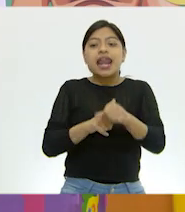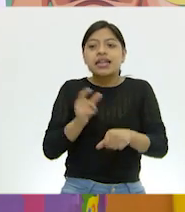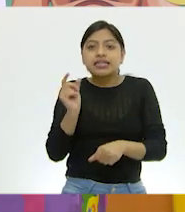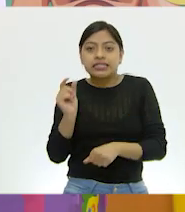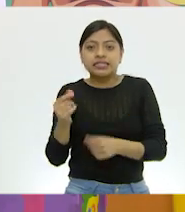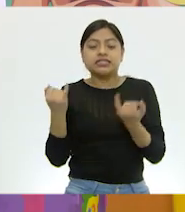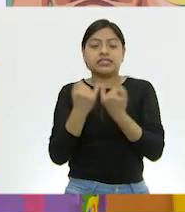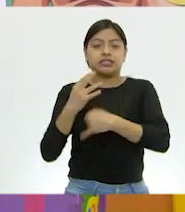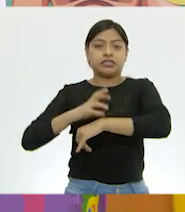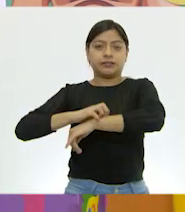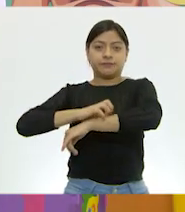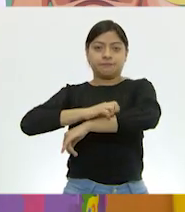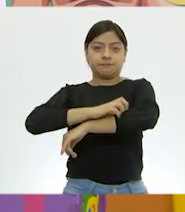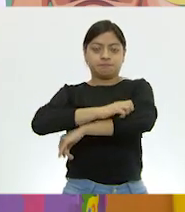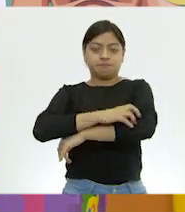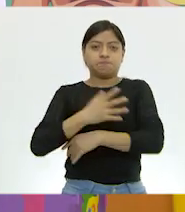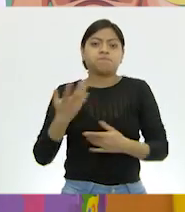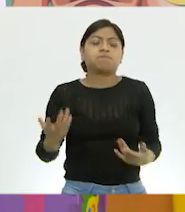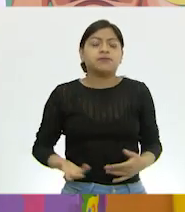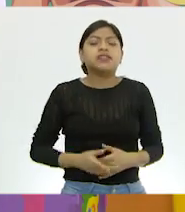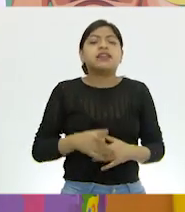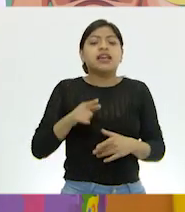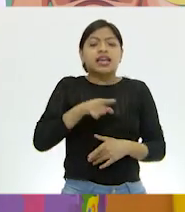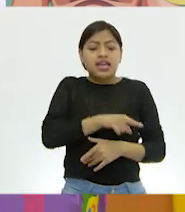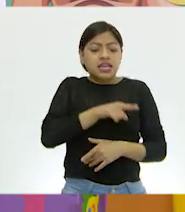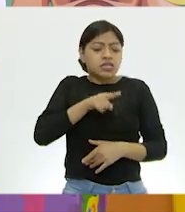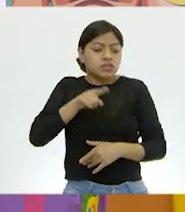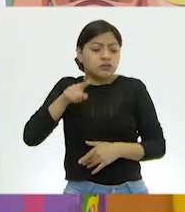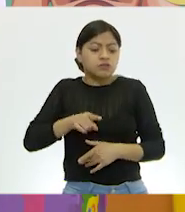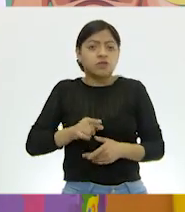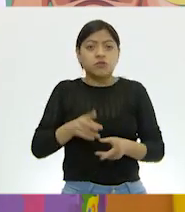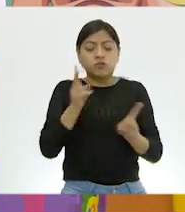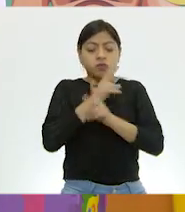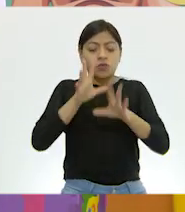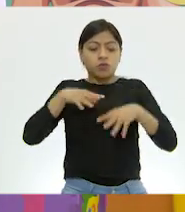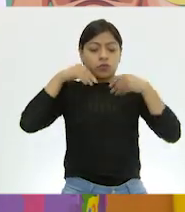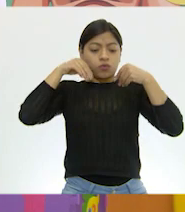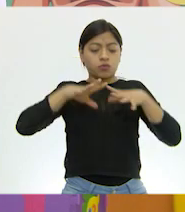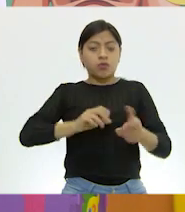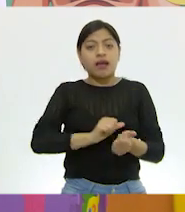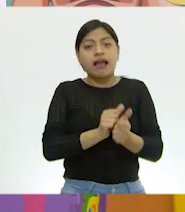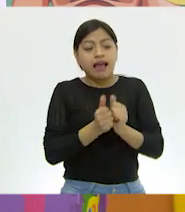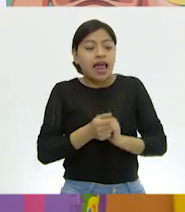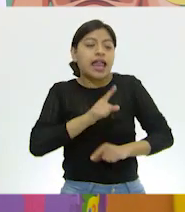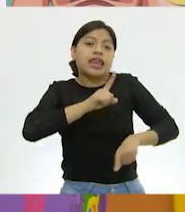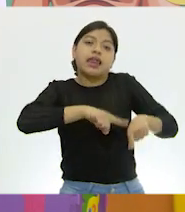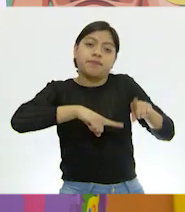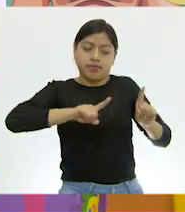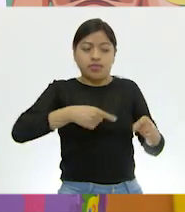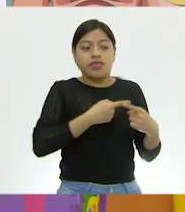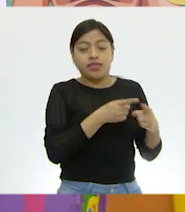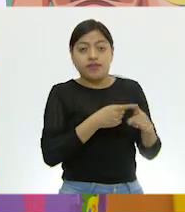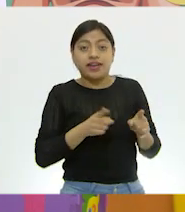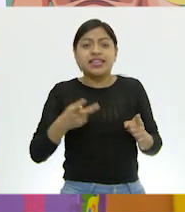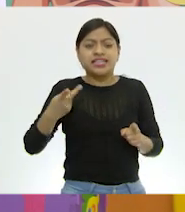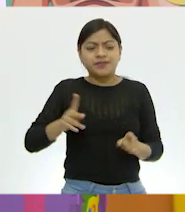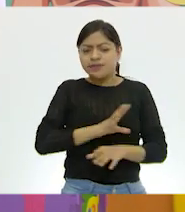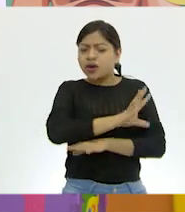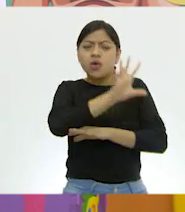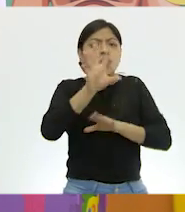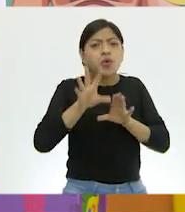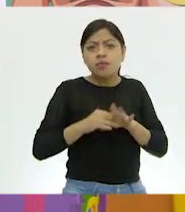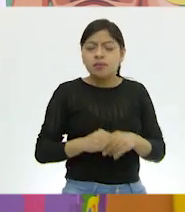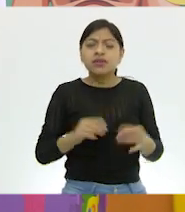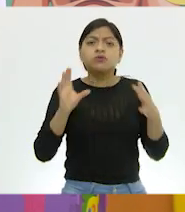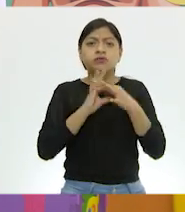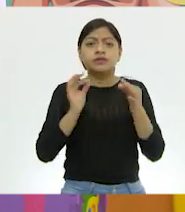Los arácnidos. Y los procesos probablemente entre una y otra especie son distintos, pero en general lo que dijimos es que